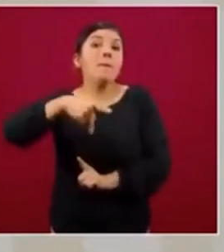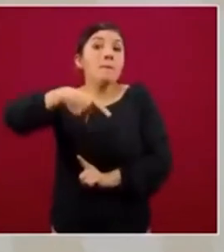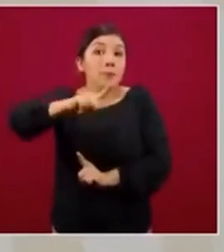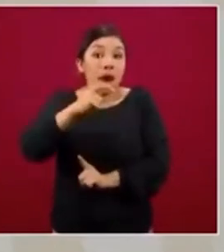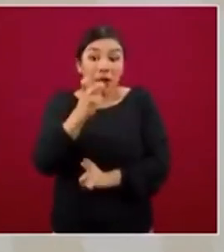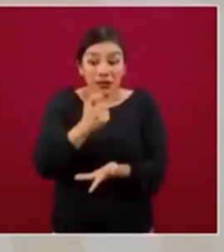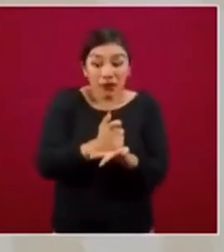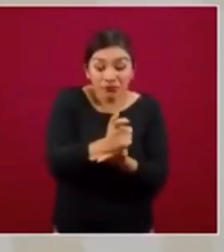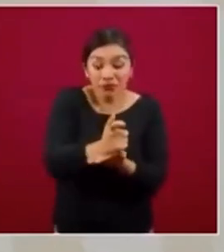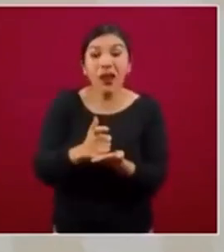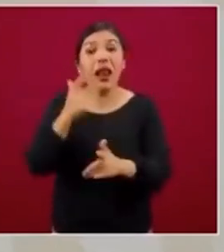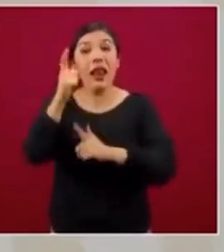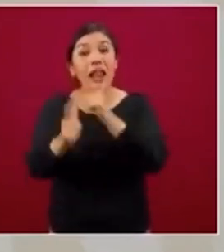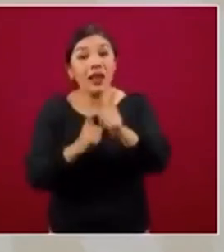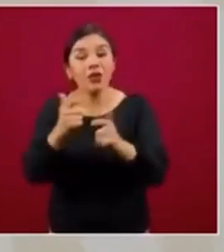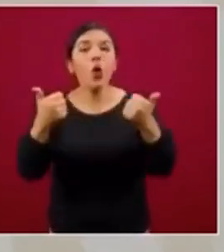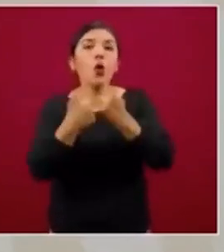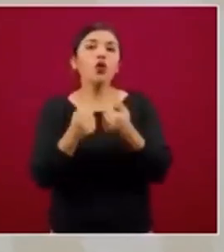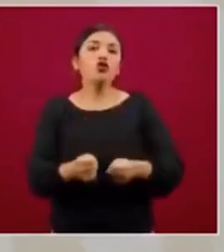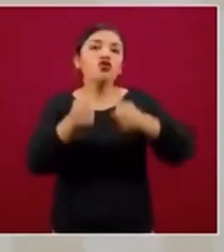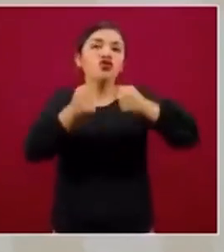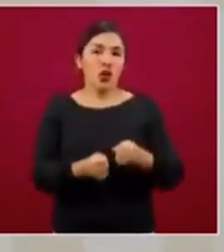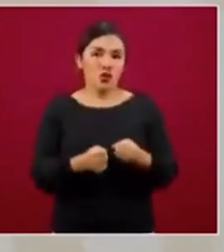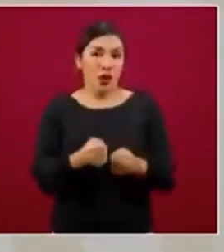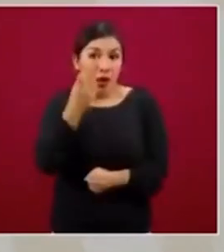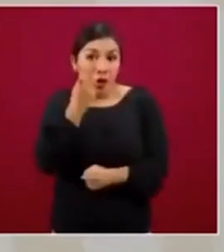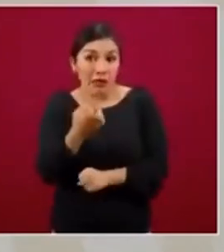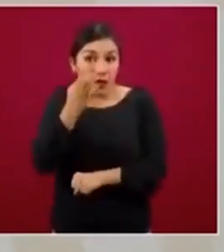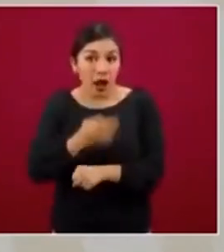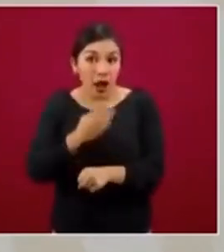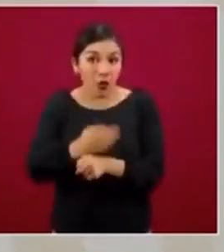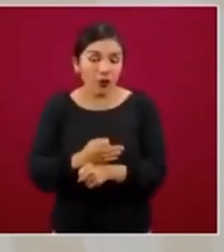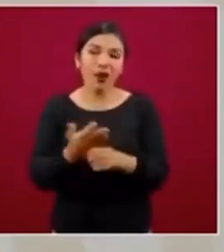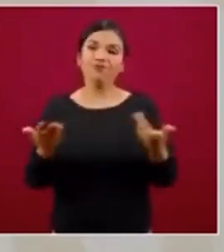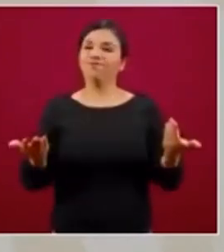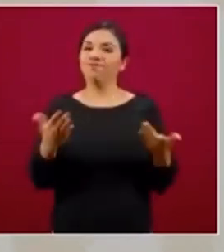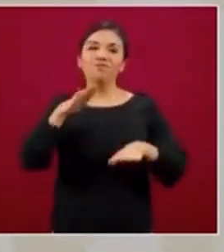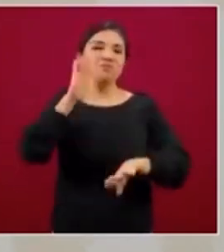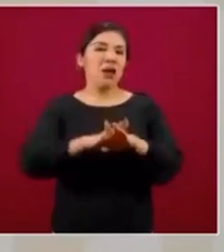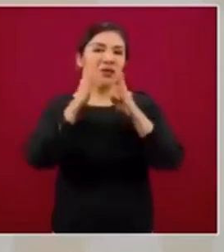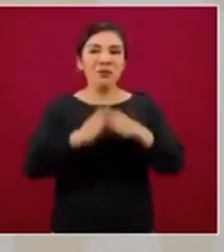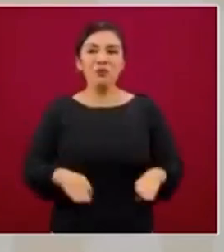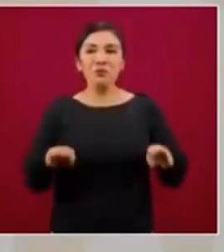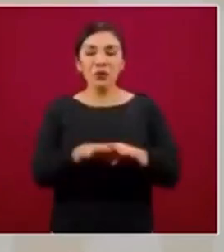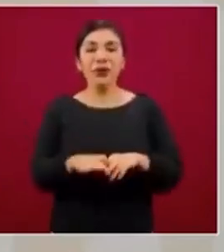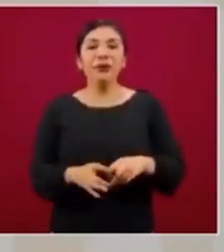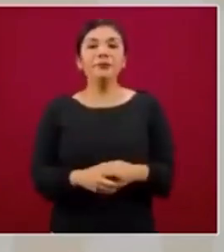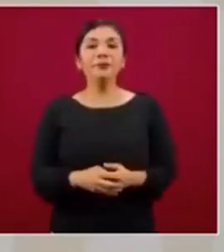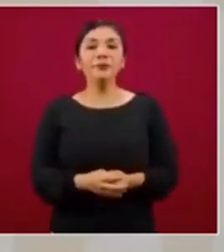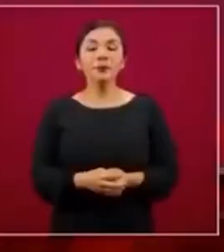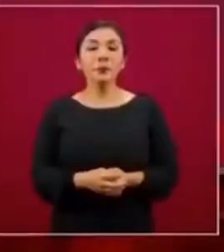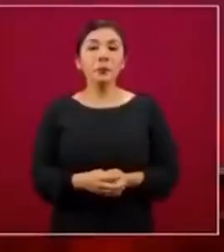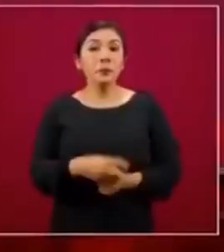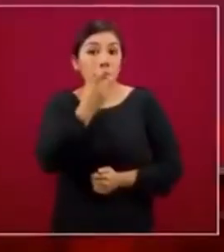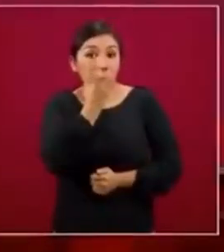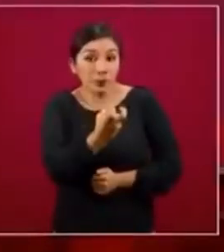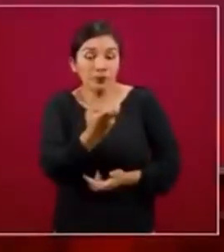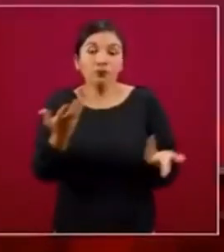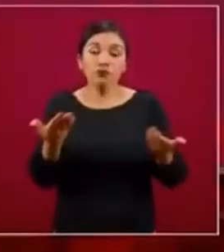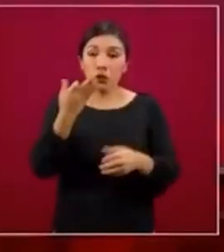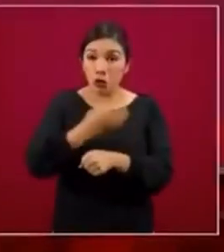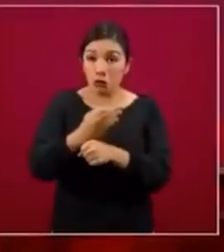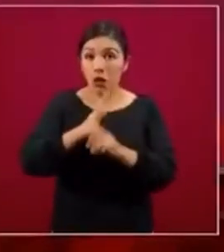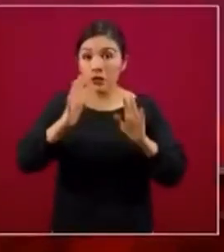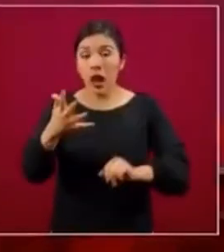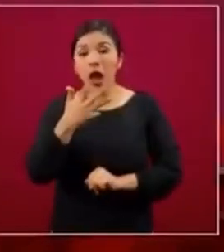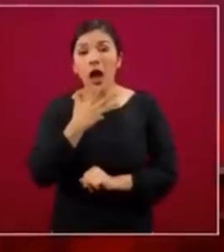es una dispersión segura y eso en estos momentos es relevante. Así pues, entonces llevamos ya